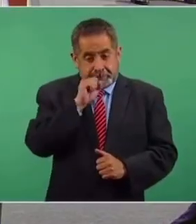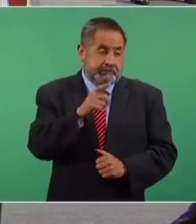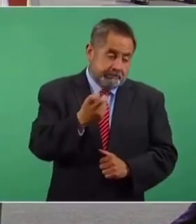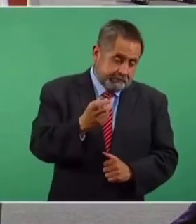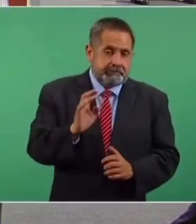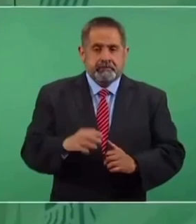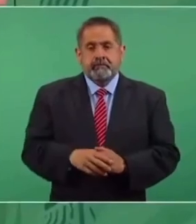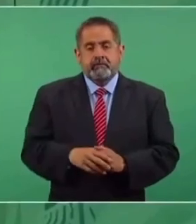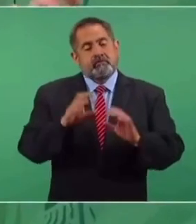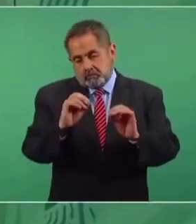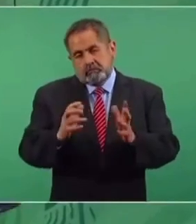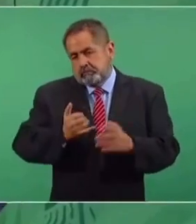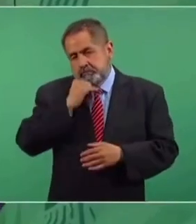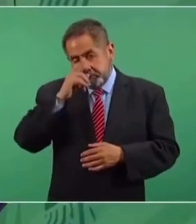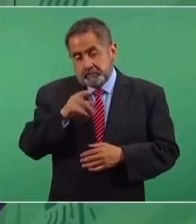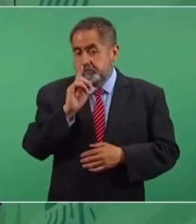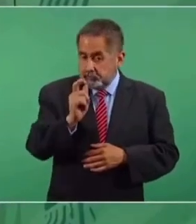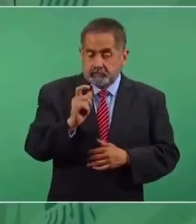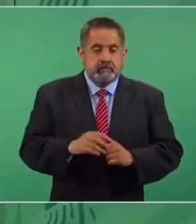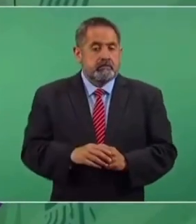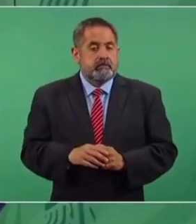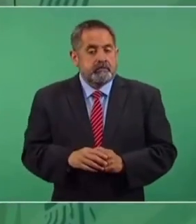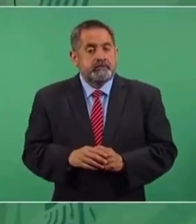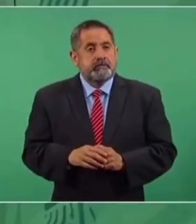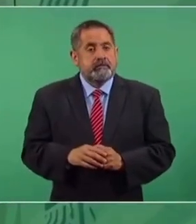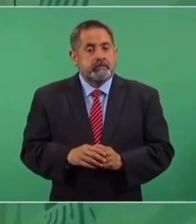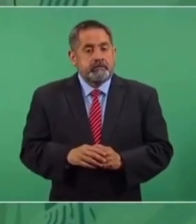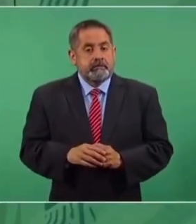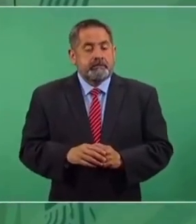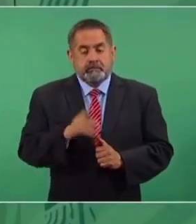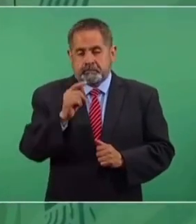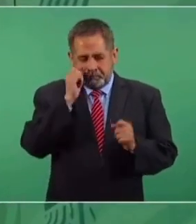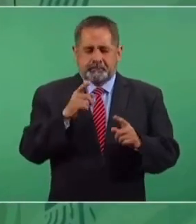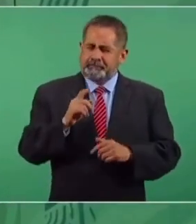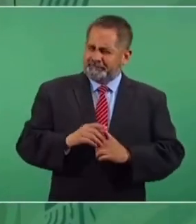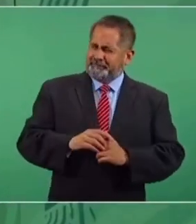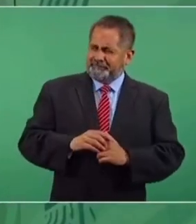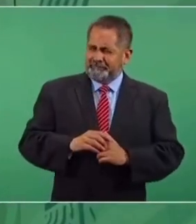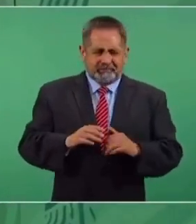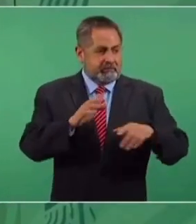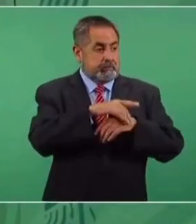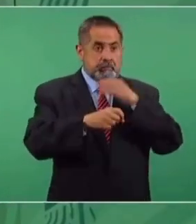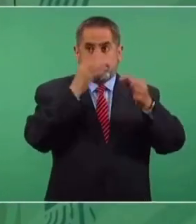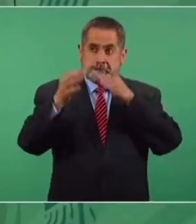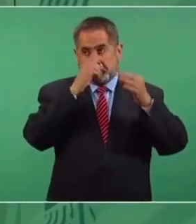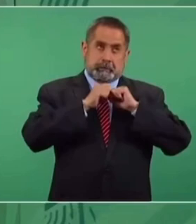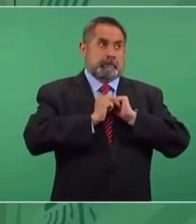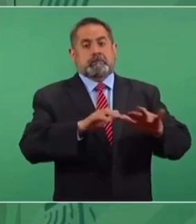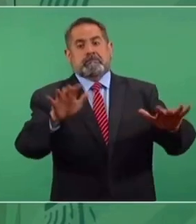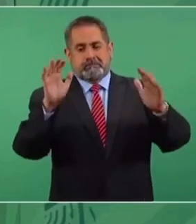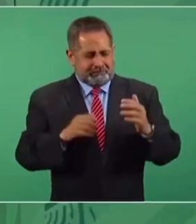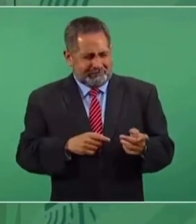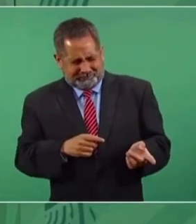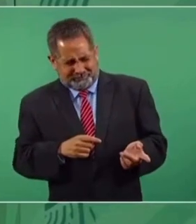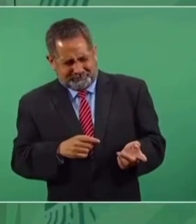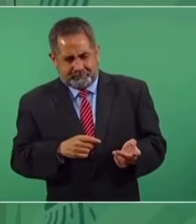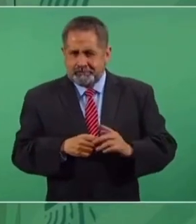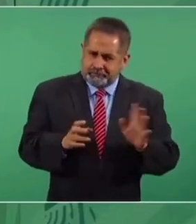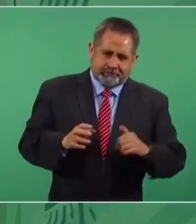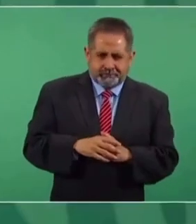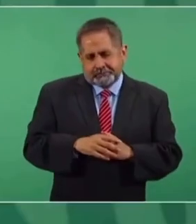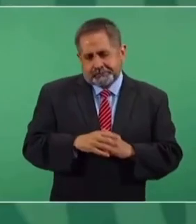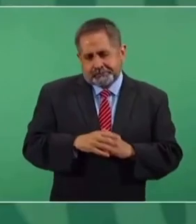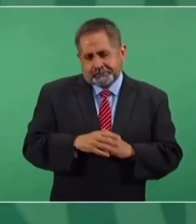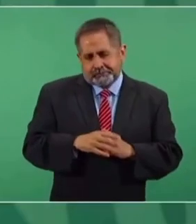sea eso, fue un error. Lo que llama la atención es tanta difusión. Claro, la